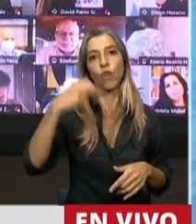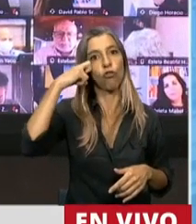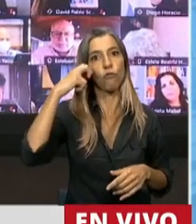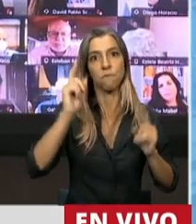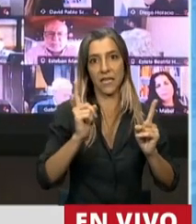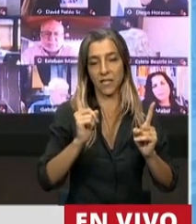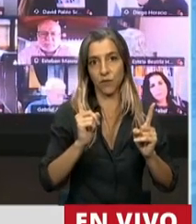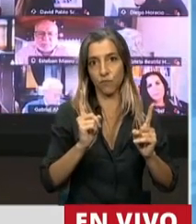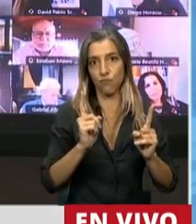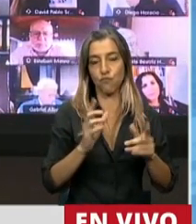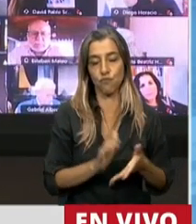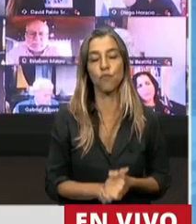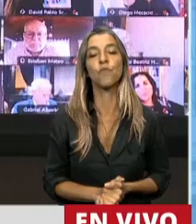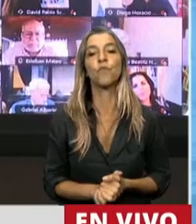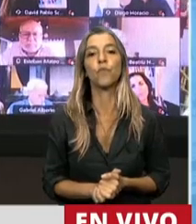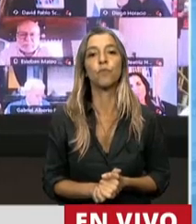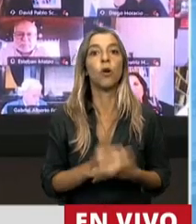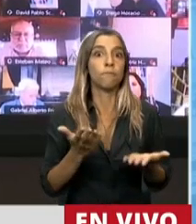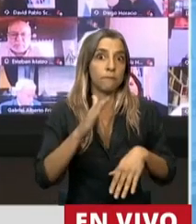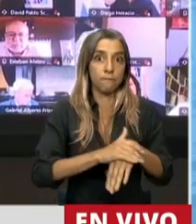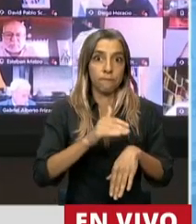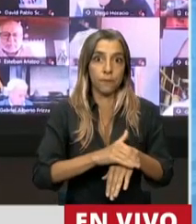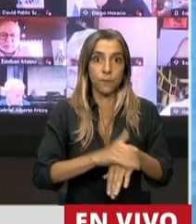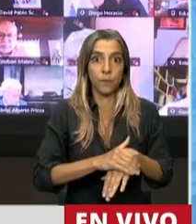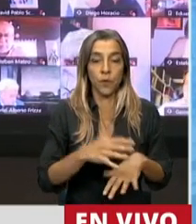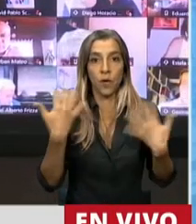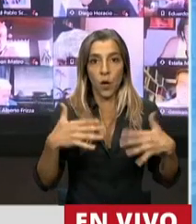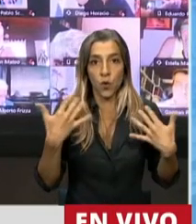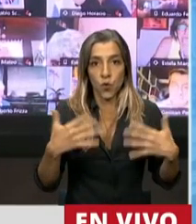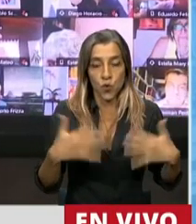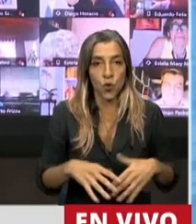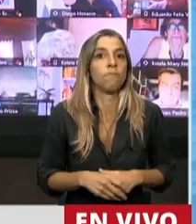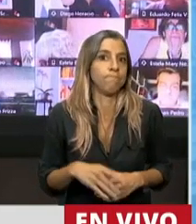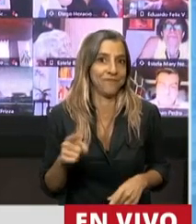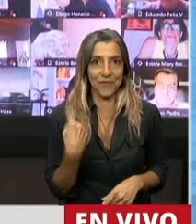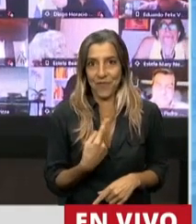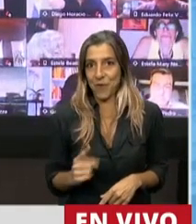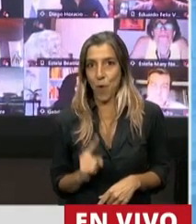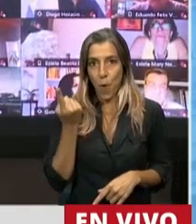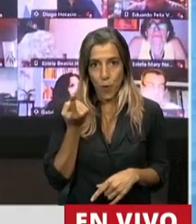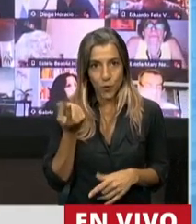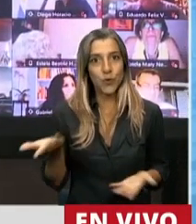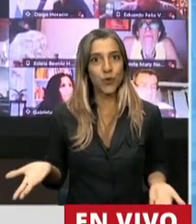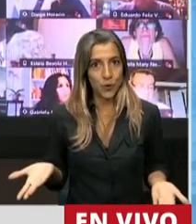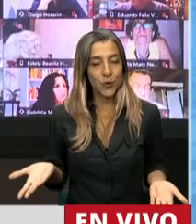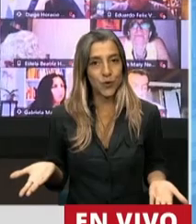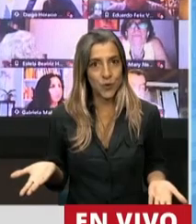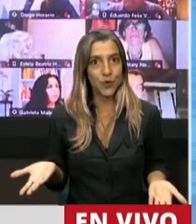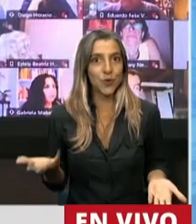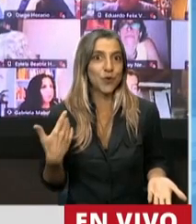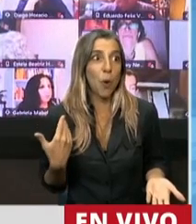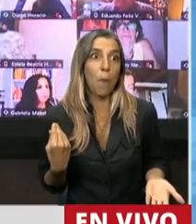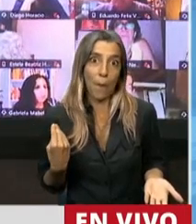Congreso de la Nación. Una responsabilidad que, por supuesto, nos llena de orgullo, pero que también nos